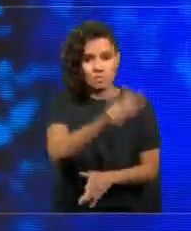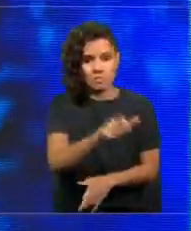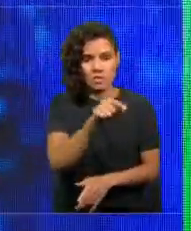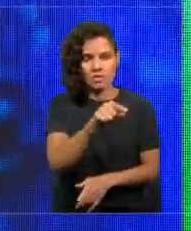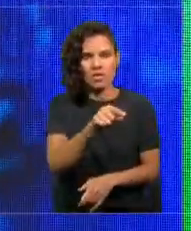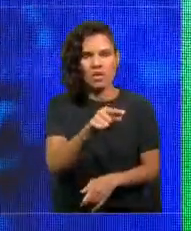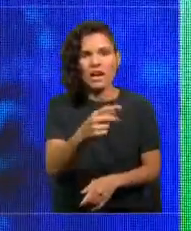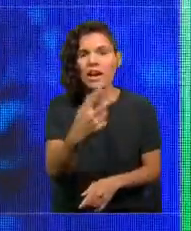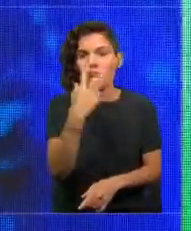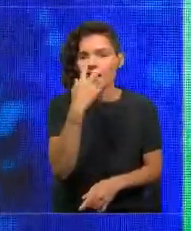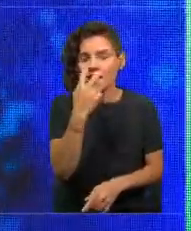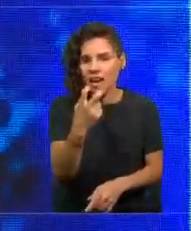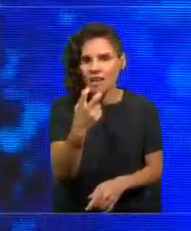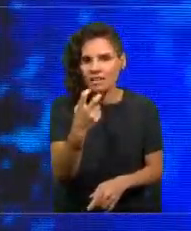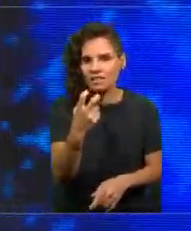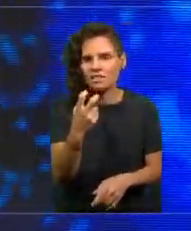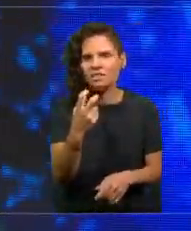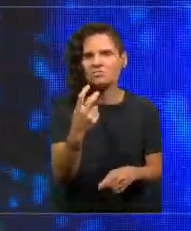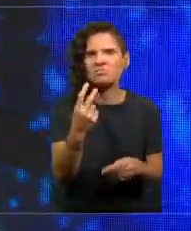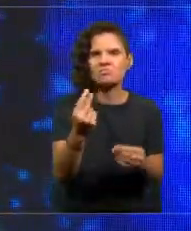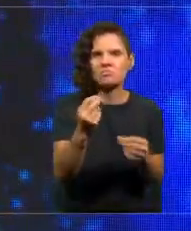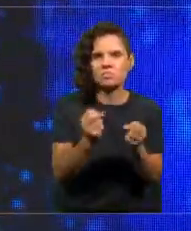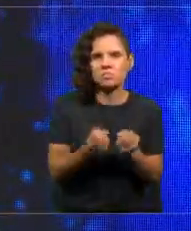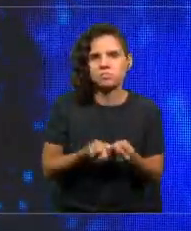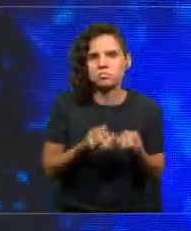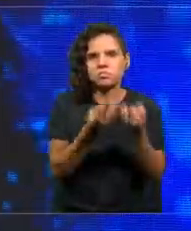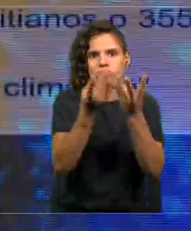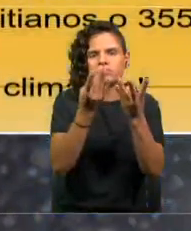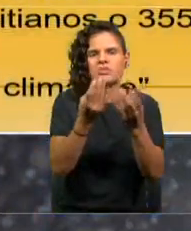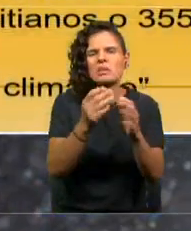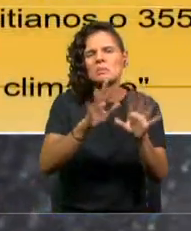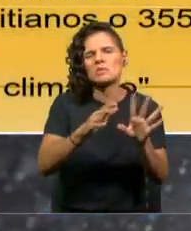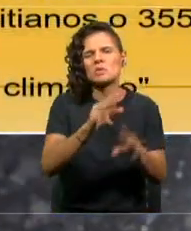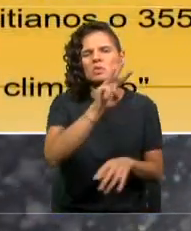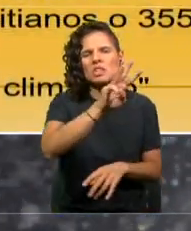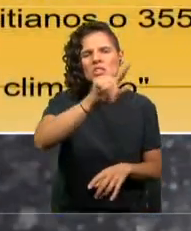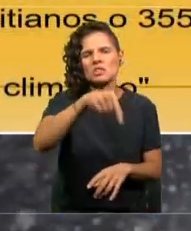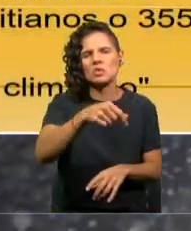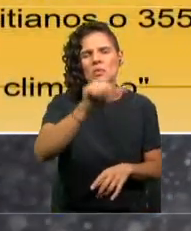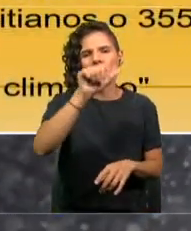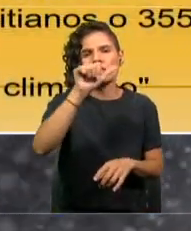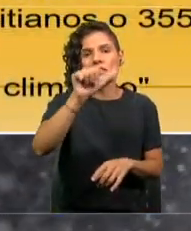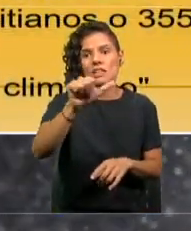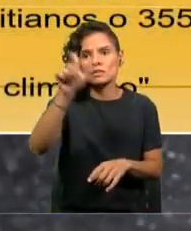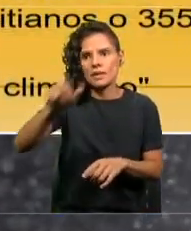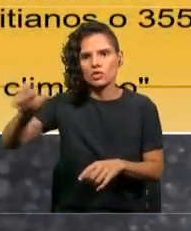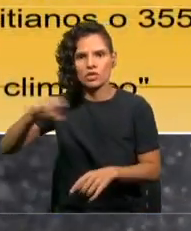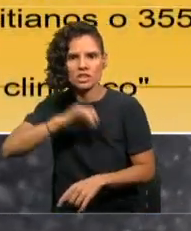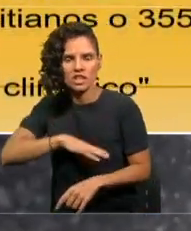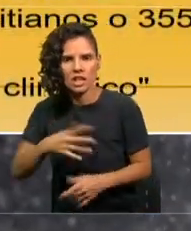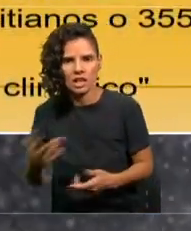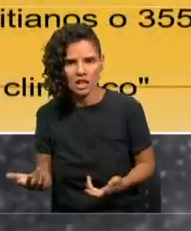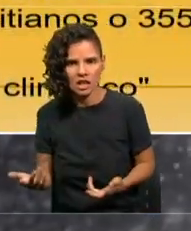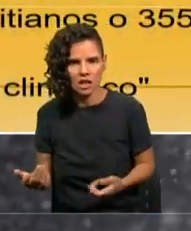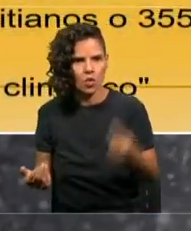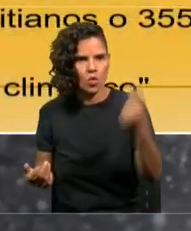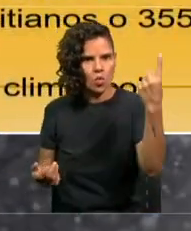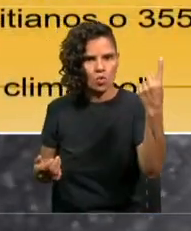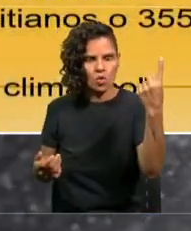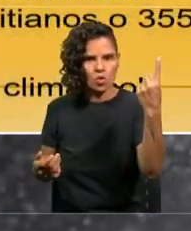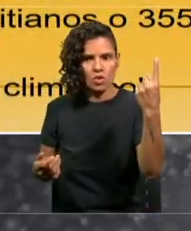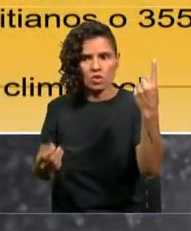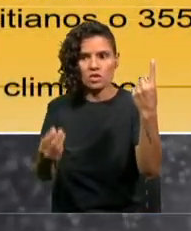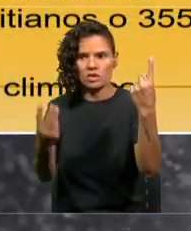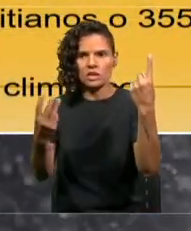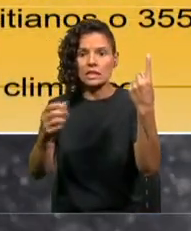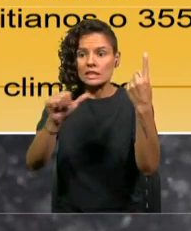gases de efecto invernadero equivalente a 3,6 chilenos, 61 haitianos y